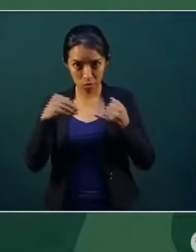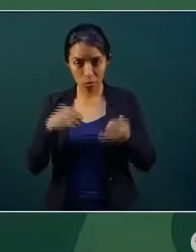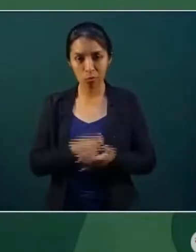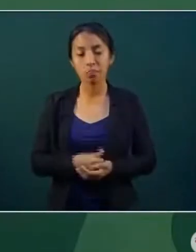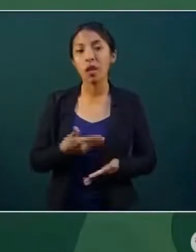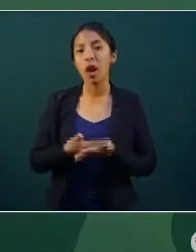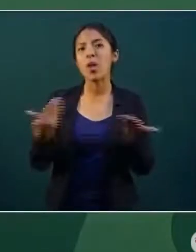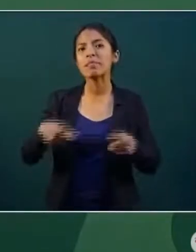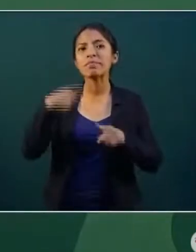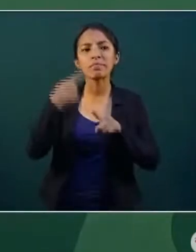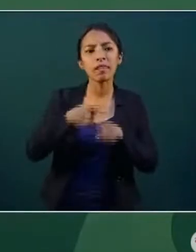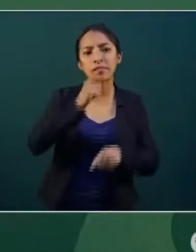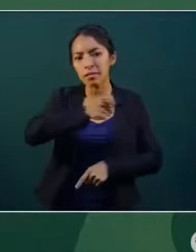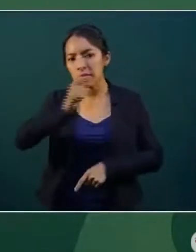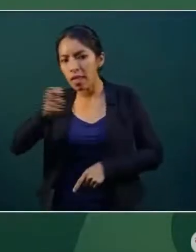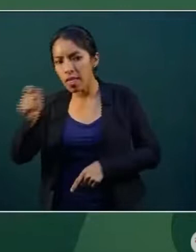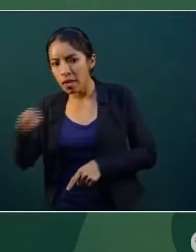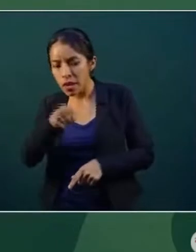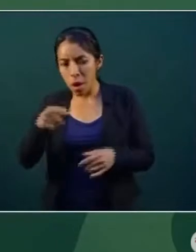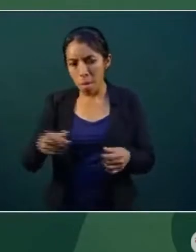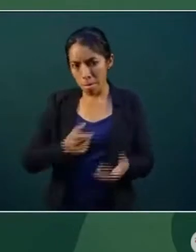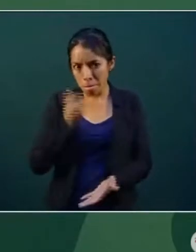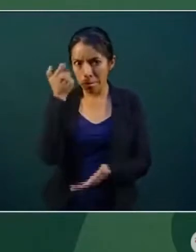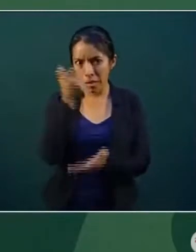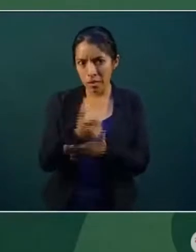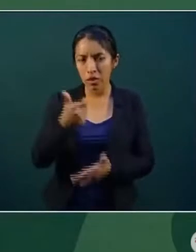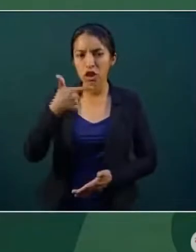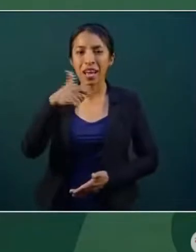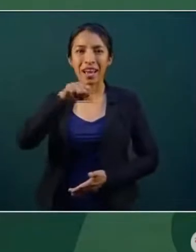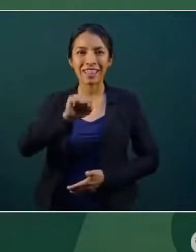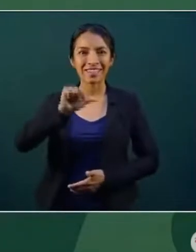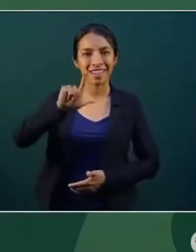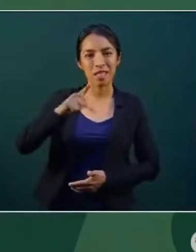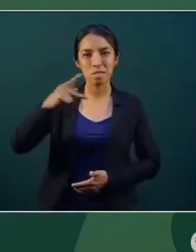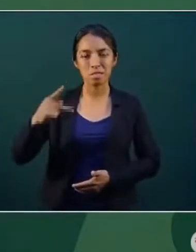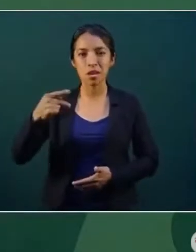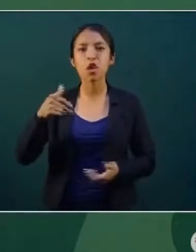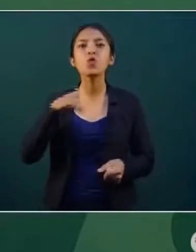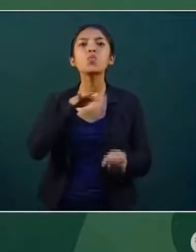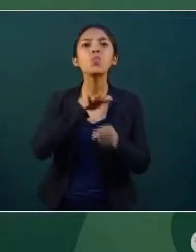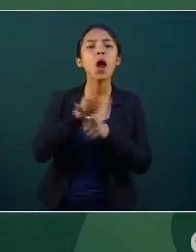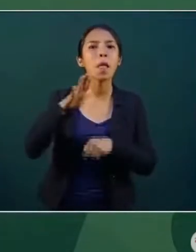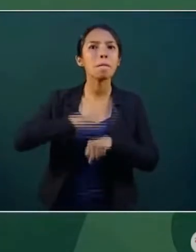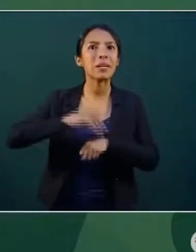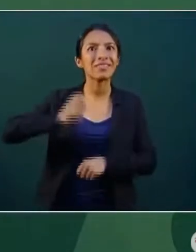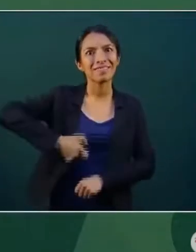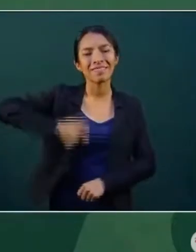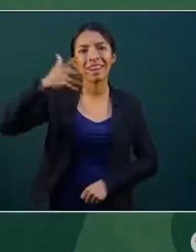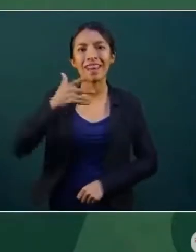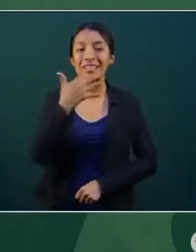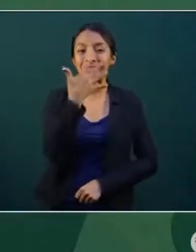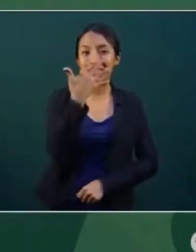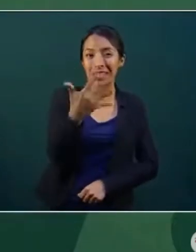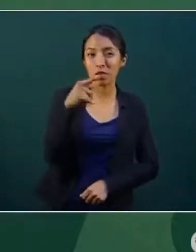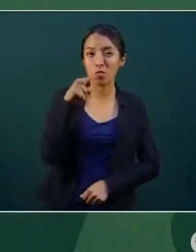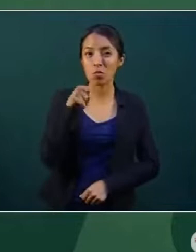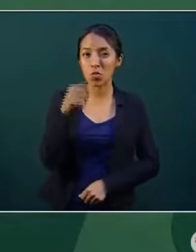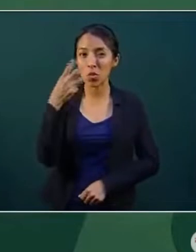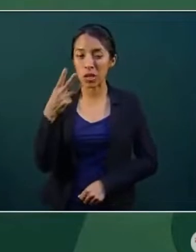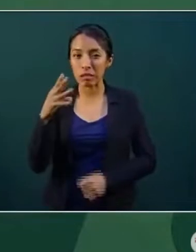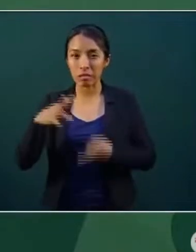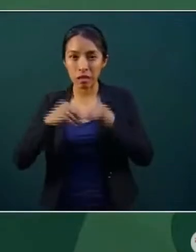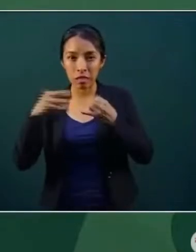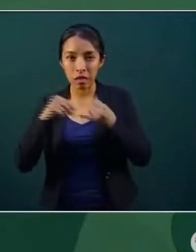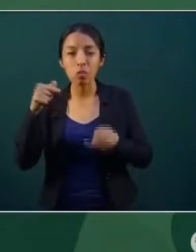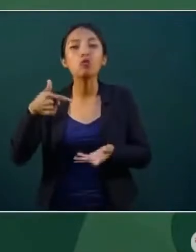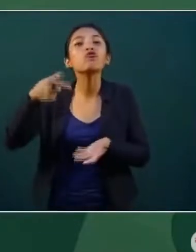En el Quienes Quien, en los precios en el gas LP, en el gas estacionario, el margen más alto, con 5 pesos con 3 centavos,